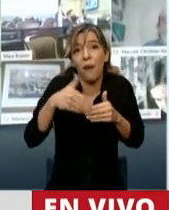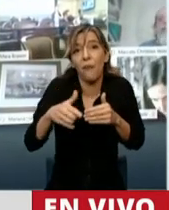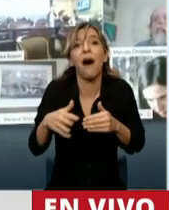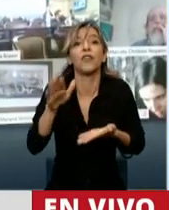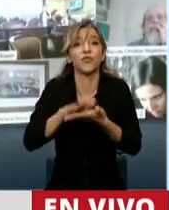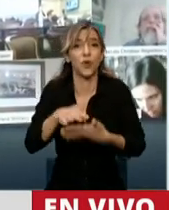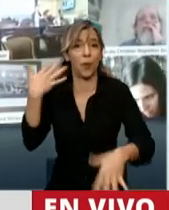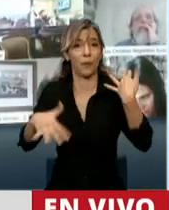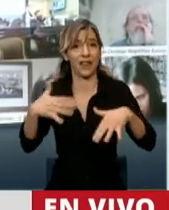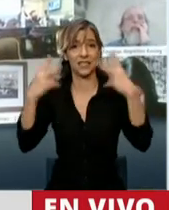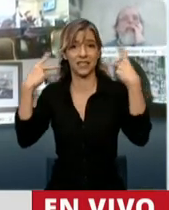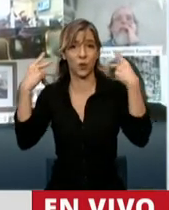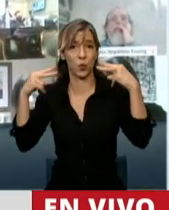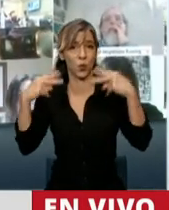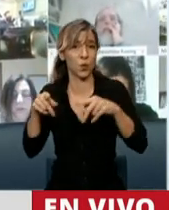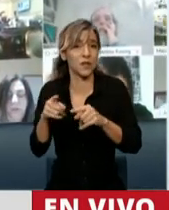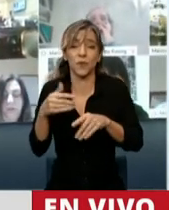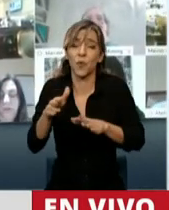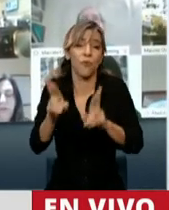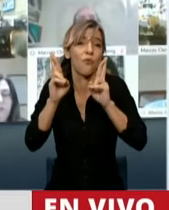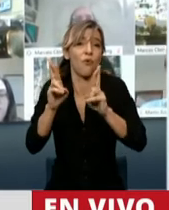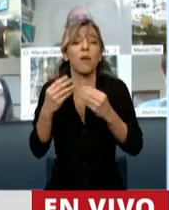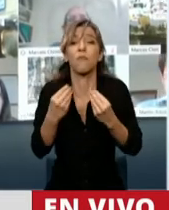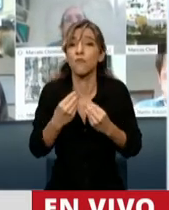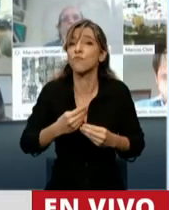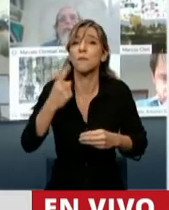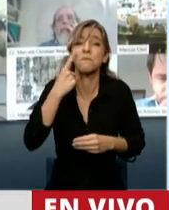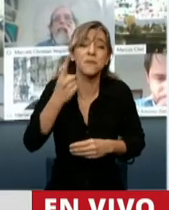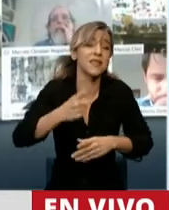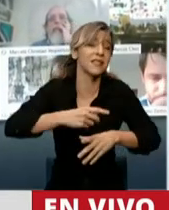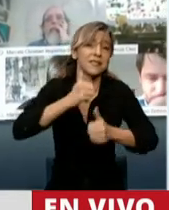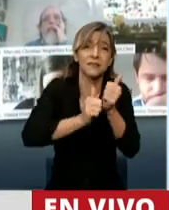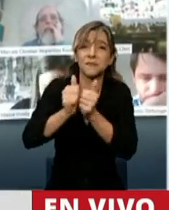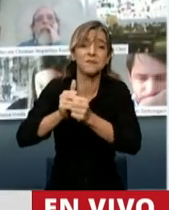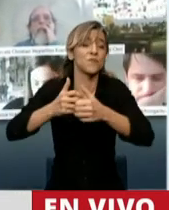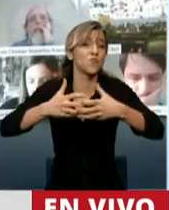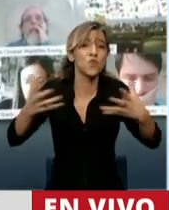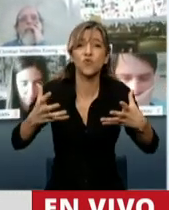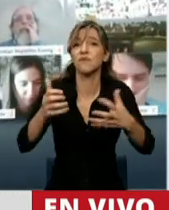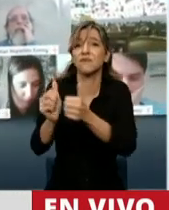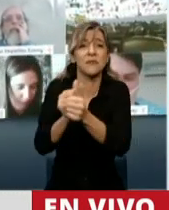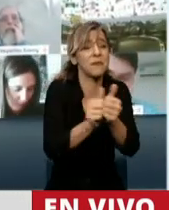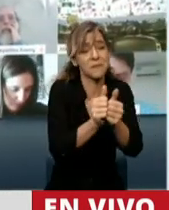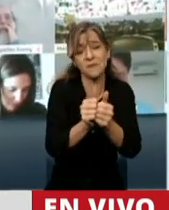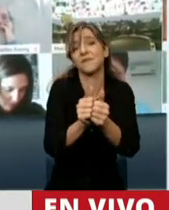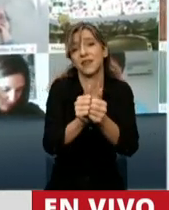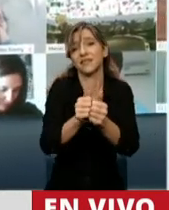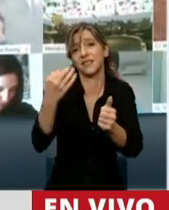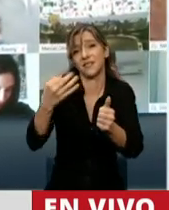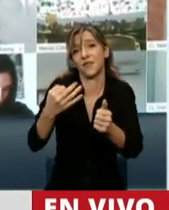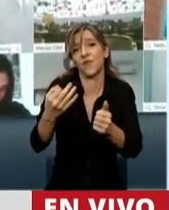que arbitre los medios necesarios. Porque miles de empresas, de pymes relacionadas a esta actividad se lo agradecerán.